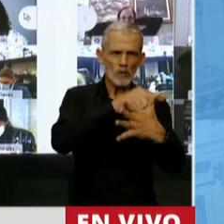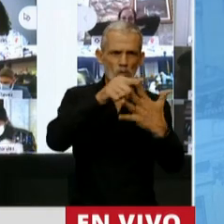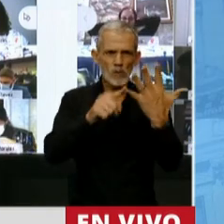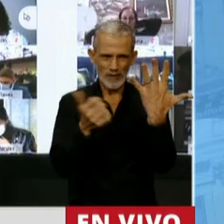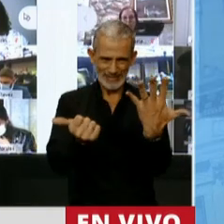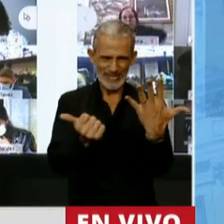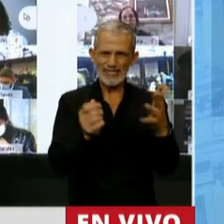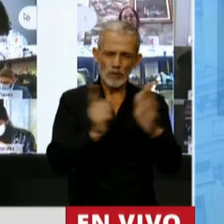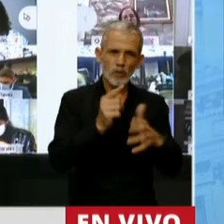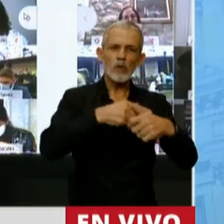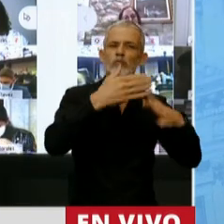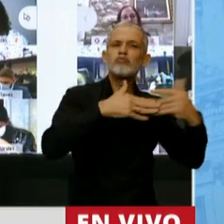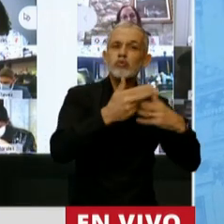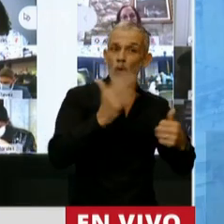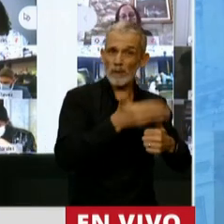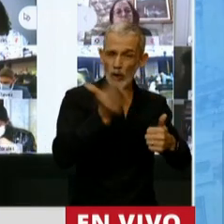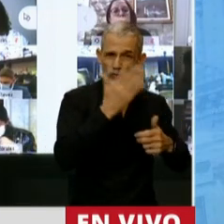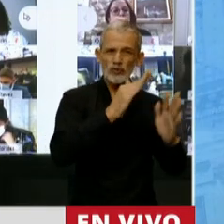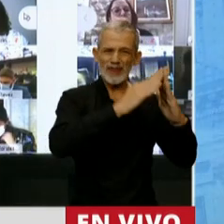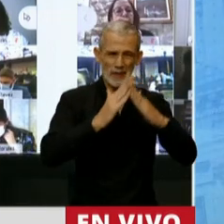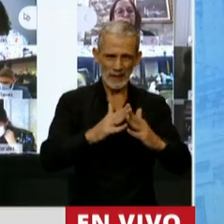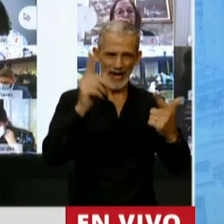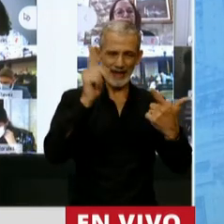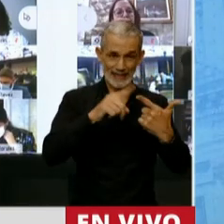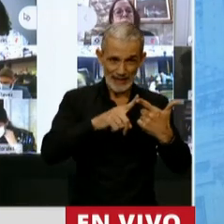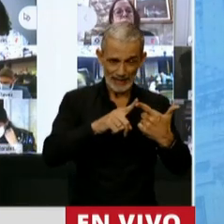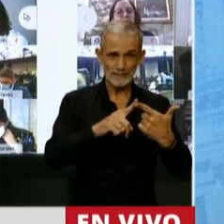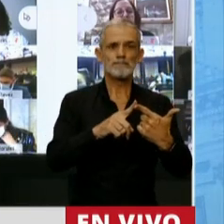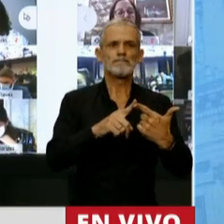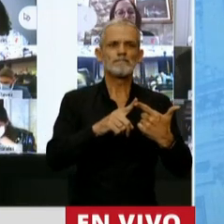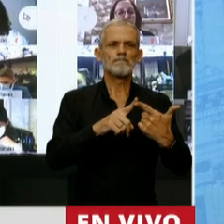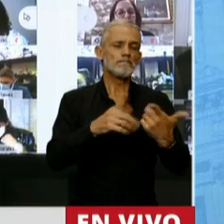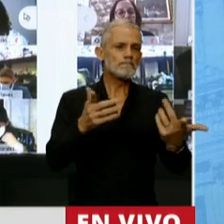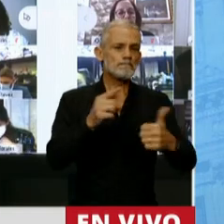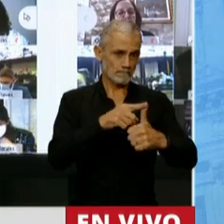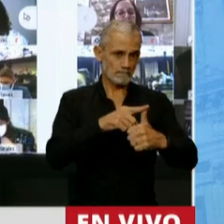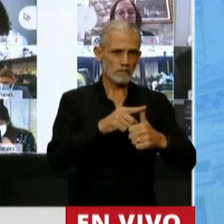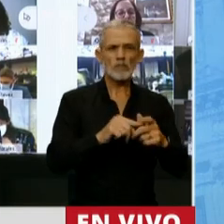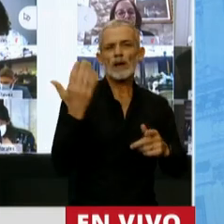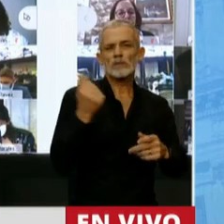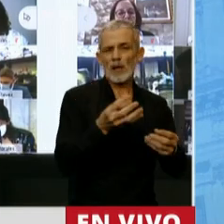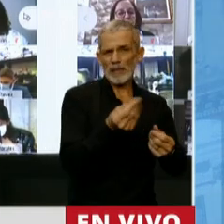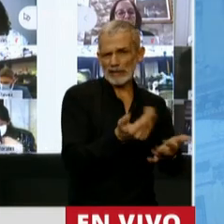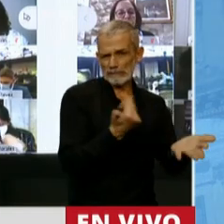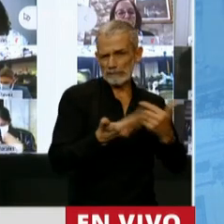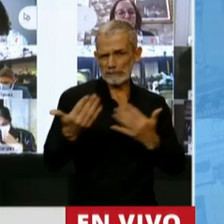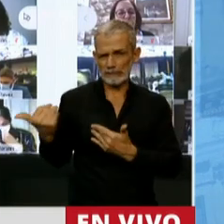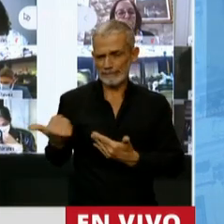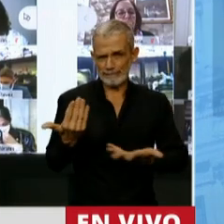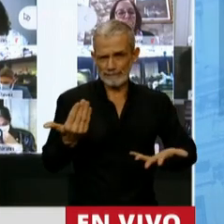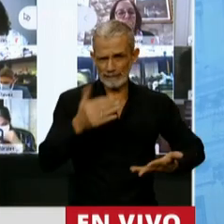pilares, infraestructura productiva y de vivienda. Luego de una desinversión sin